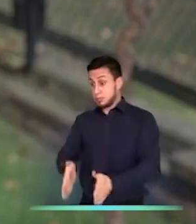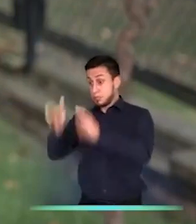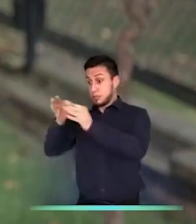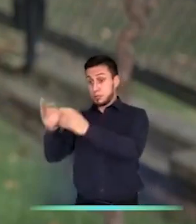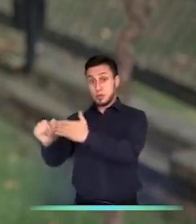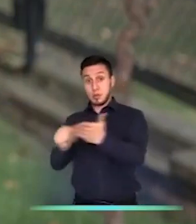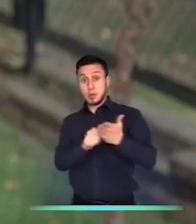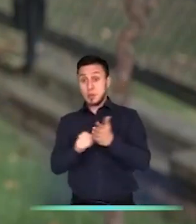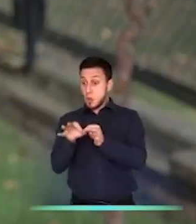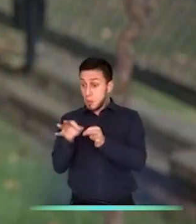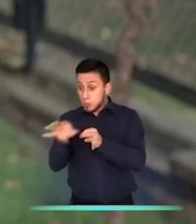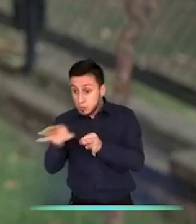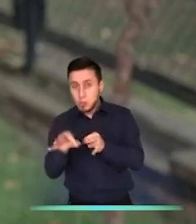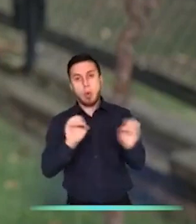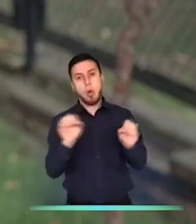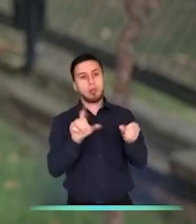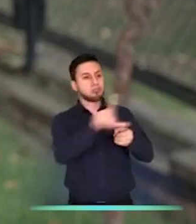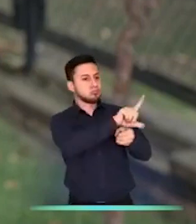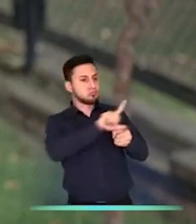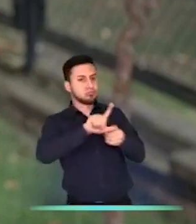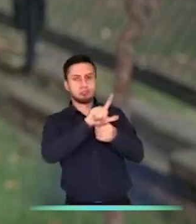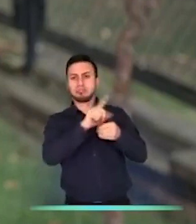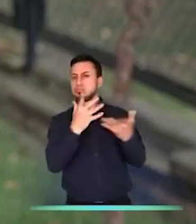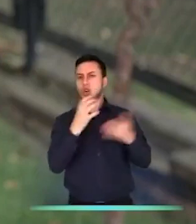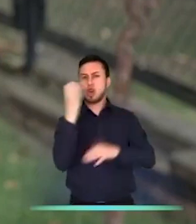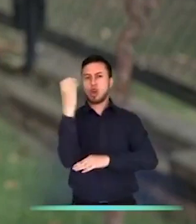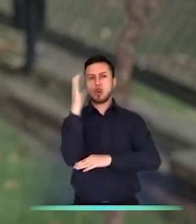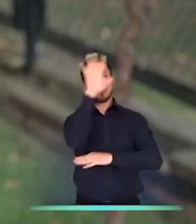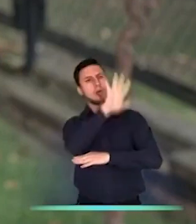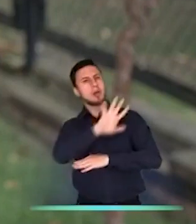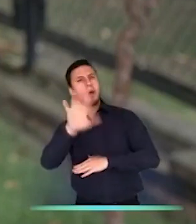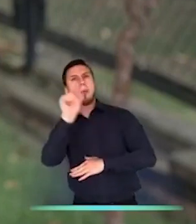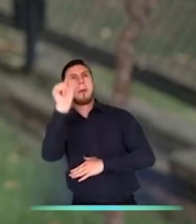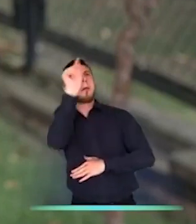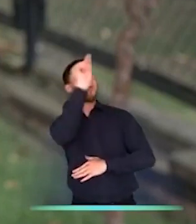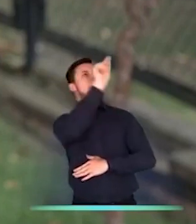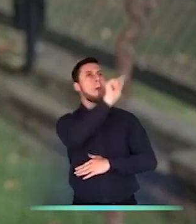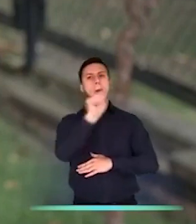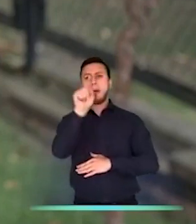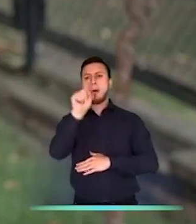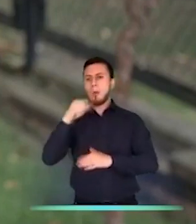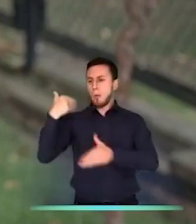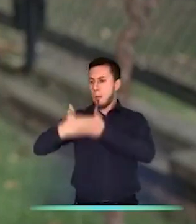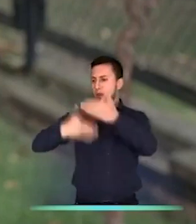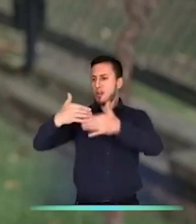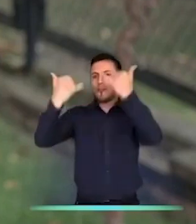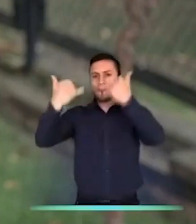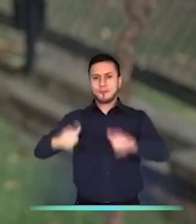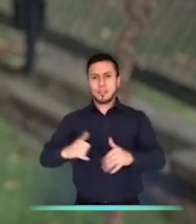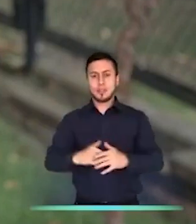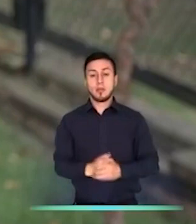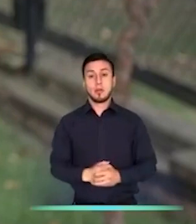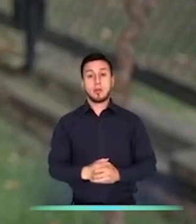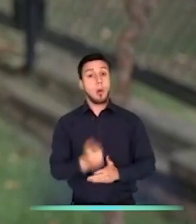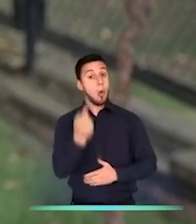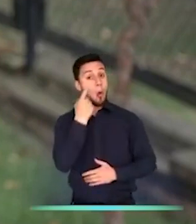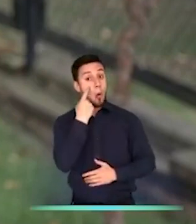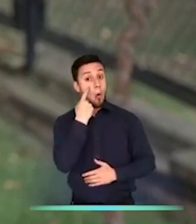acudir a la registraduría de tu municipio o localidad en todo el territorio nacional para finalizar el trámite.